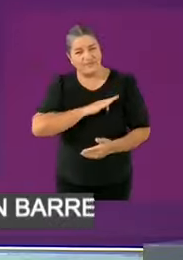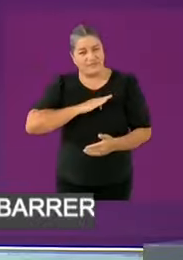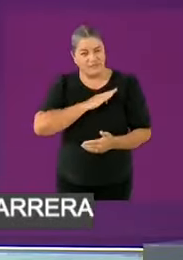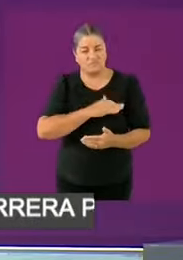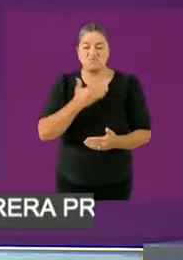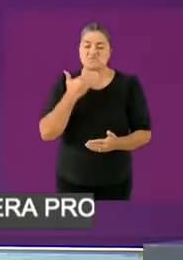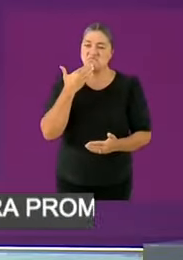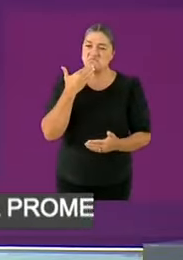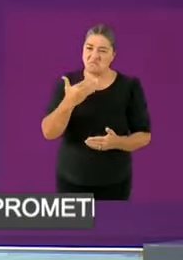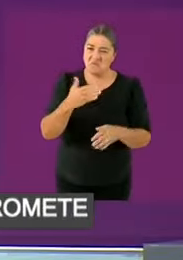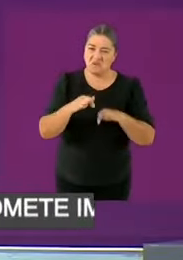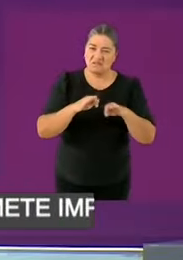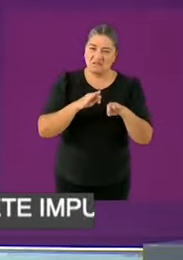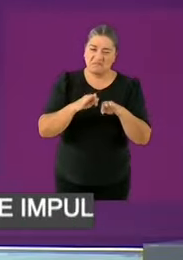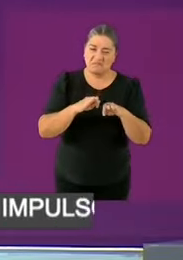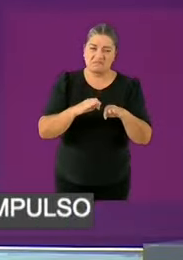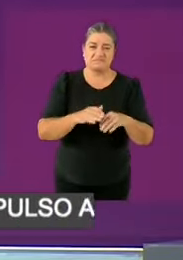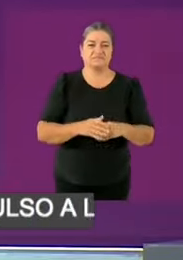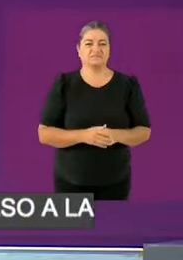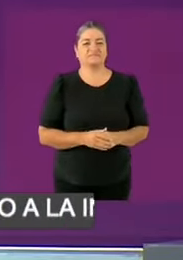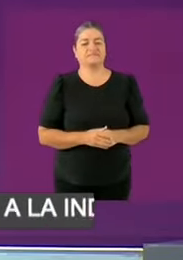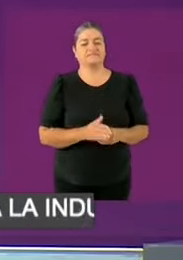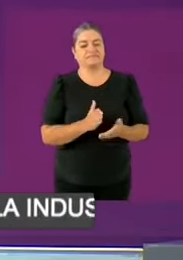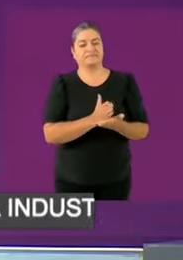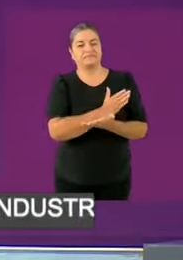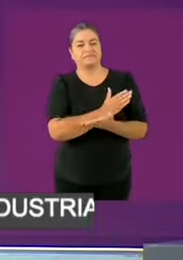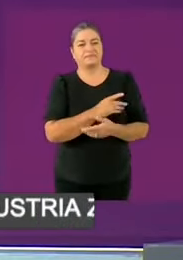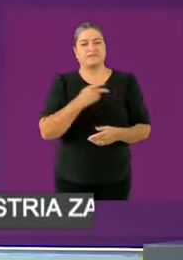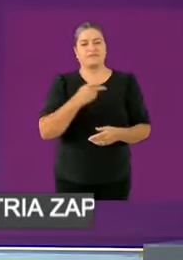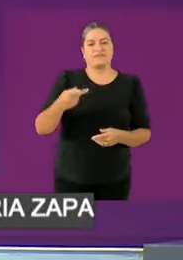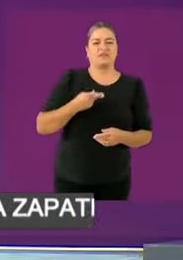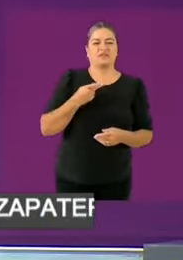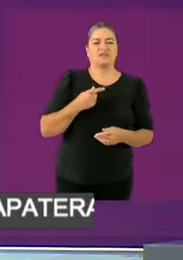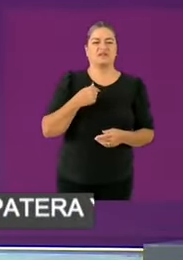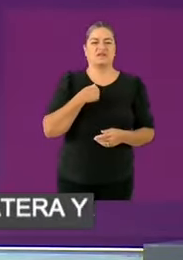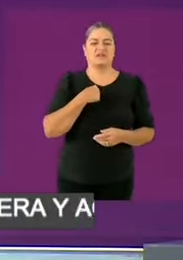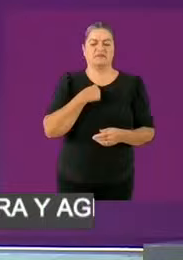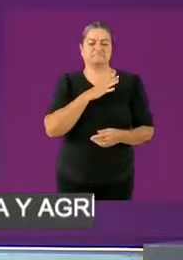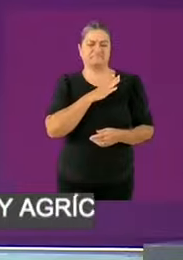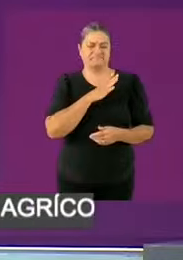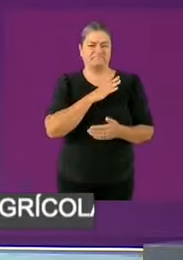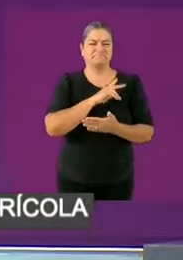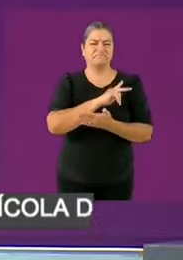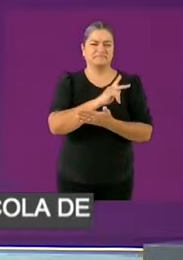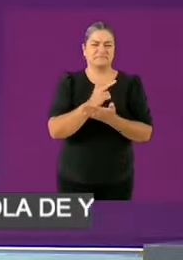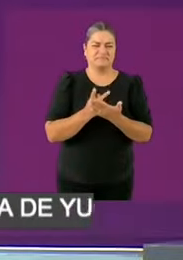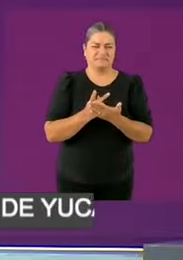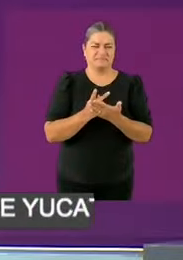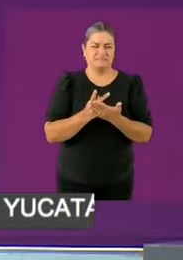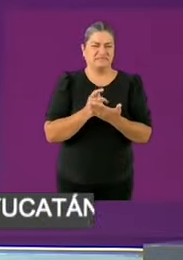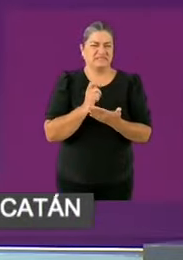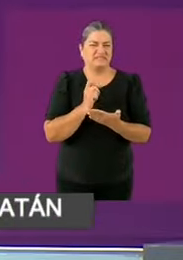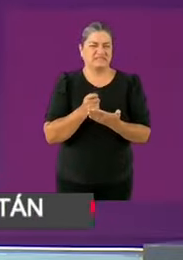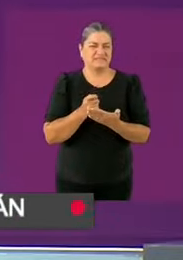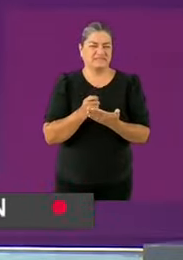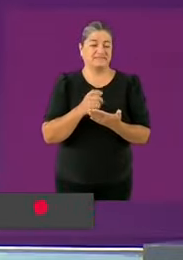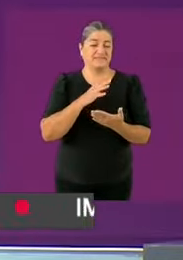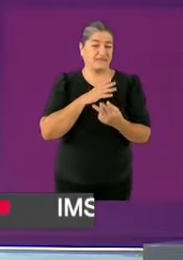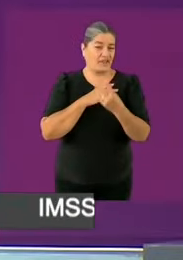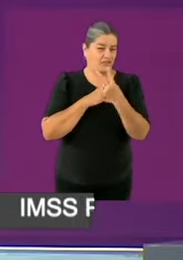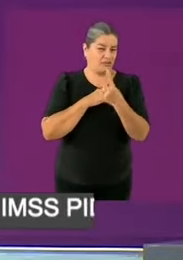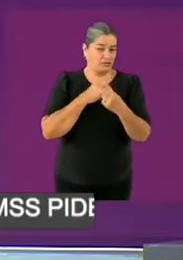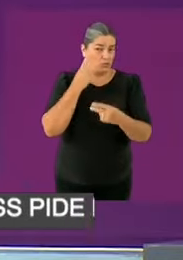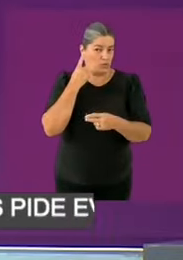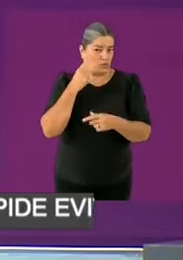regresar al pasado de la corrupción y el proyecto que significa avanzar con la transformación. Ahora sí vamos a responder la